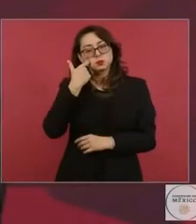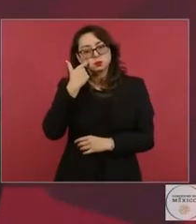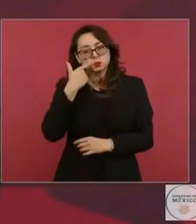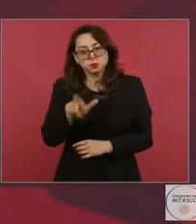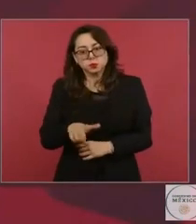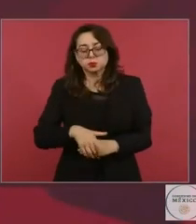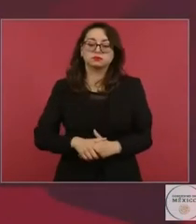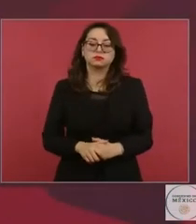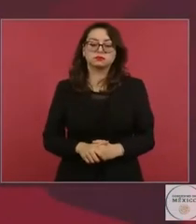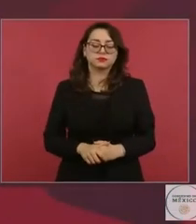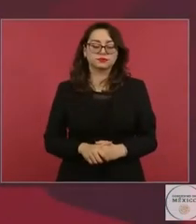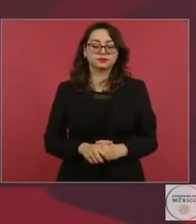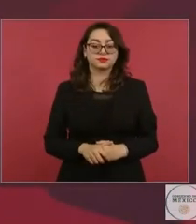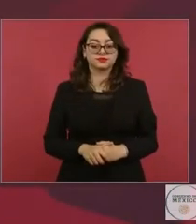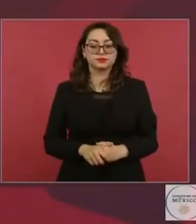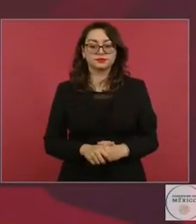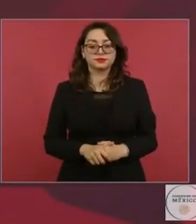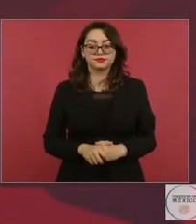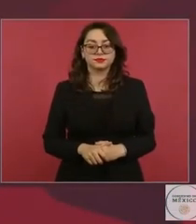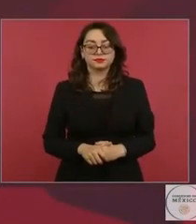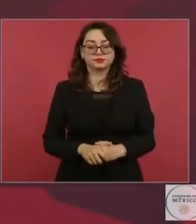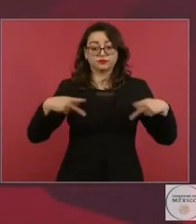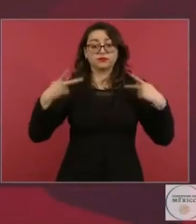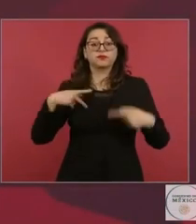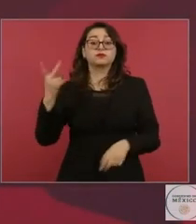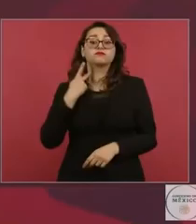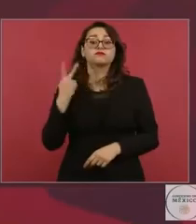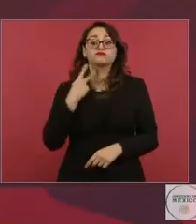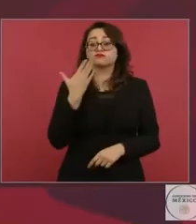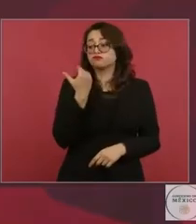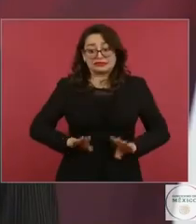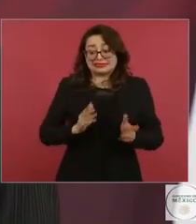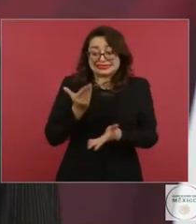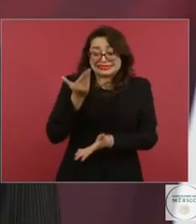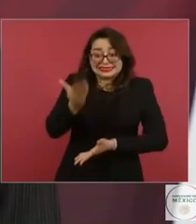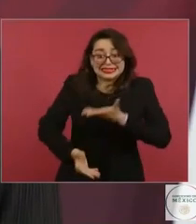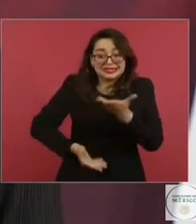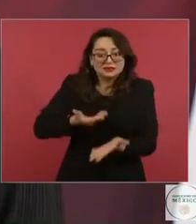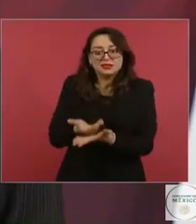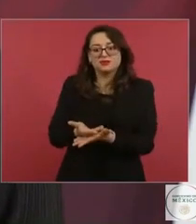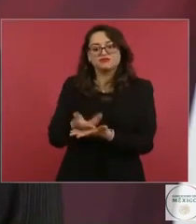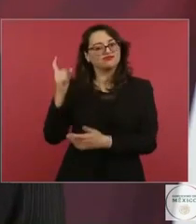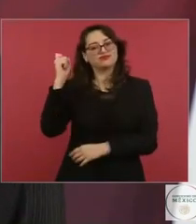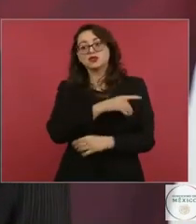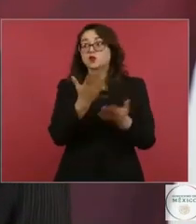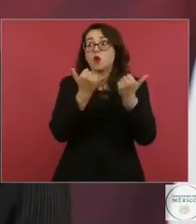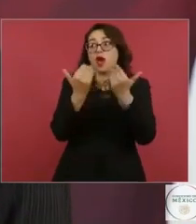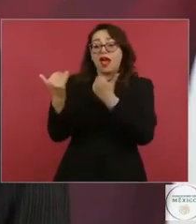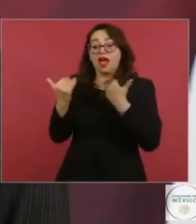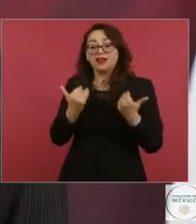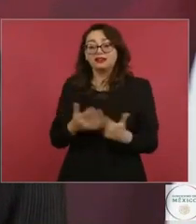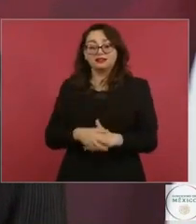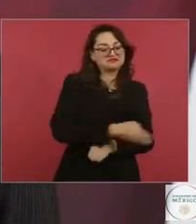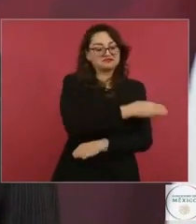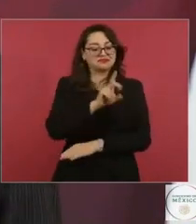No es fácil contar con cuadros para el servicio público. Otro daño que causaron los